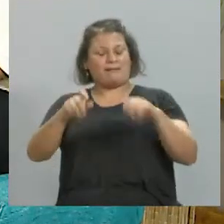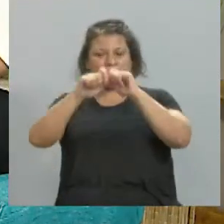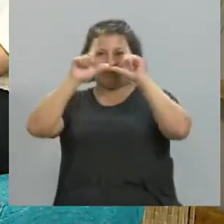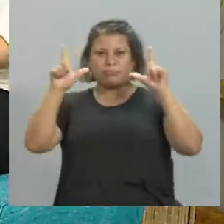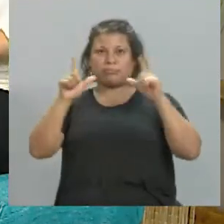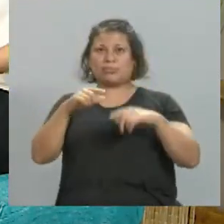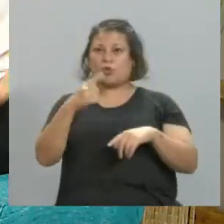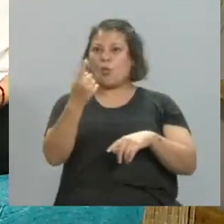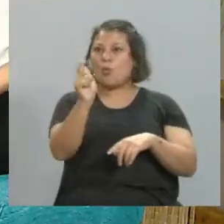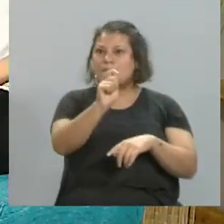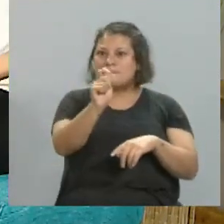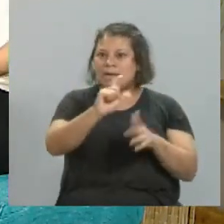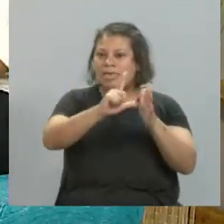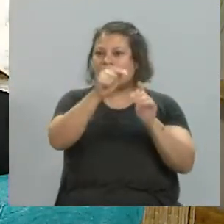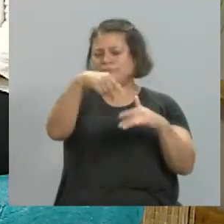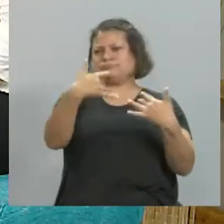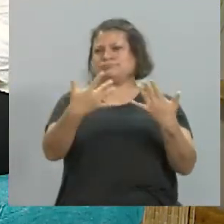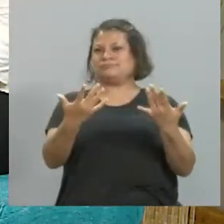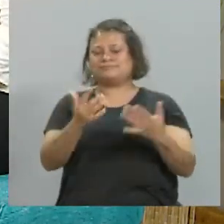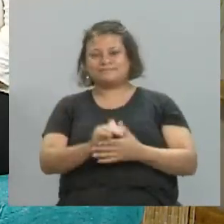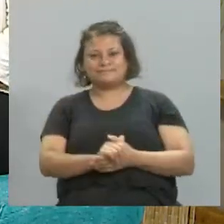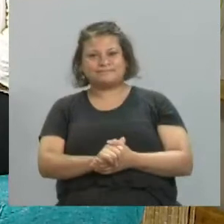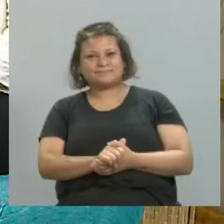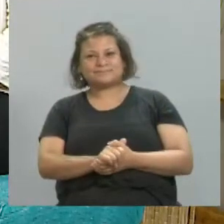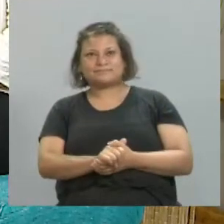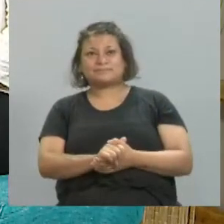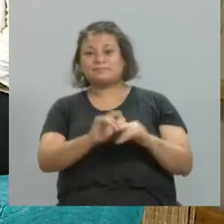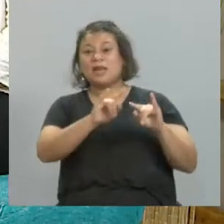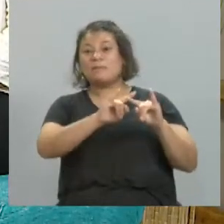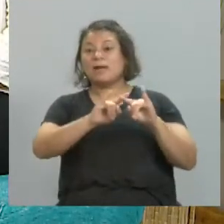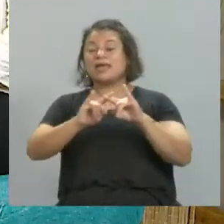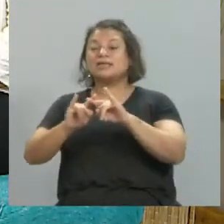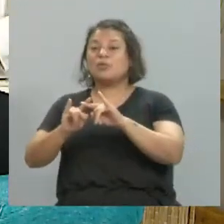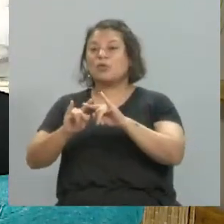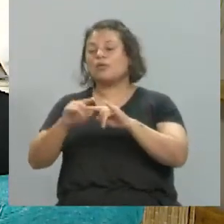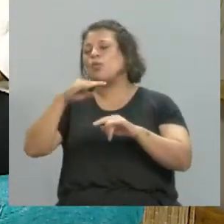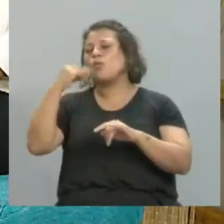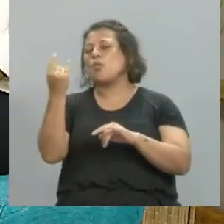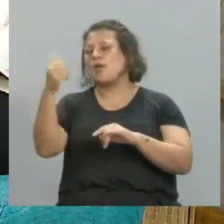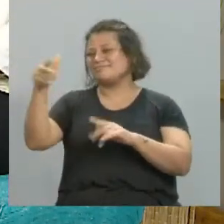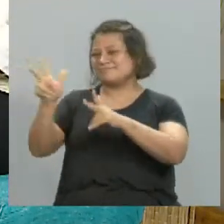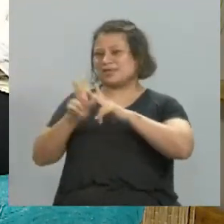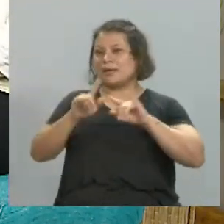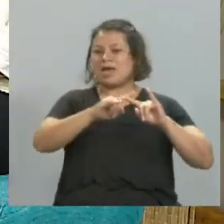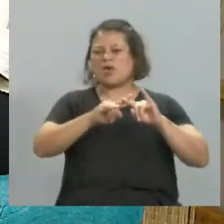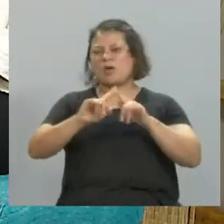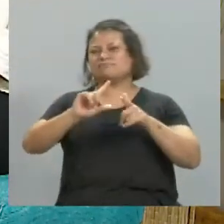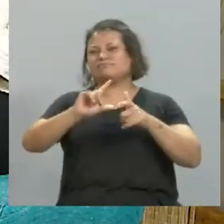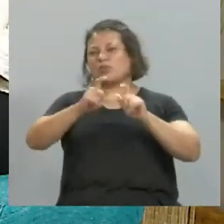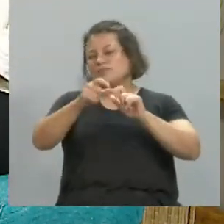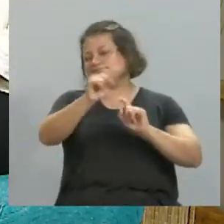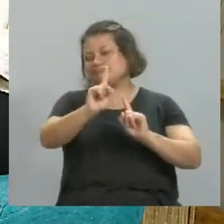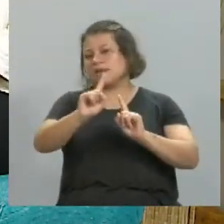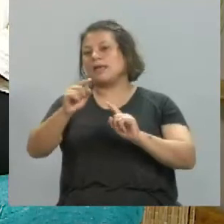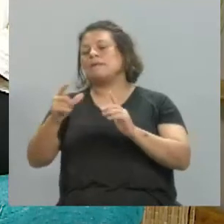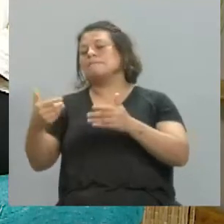más me dice, tardé un mes, me quiero morir. No, por ahí decía Juan, que por la página web no estaba tan actualizado, eso se